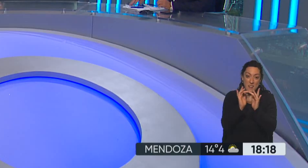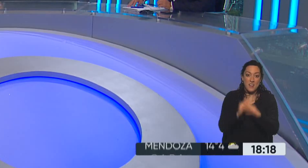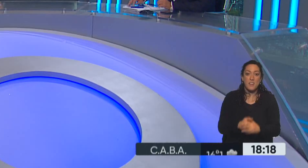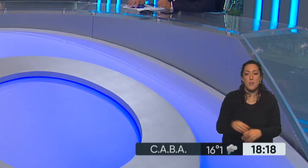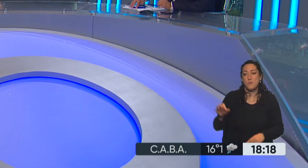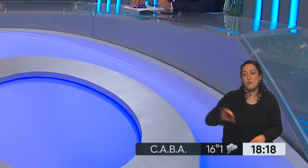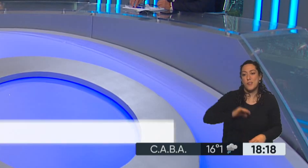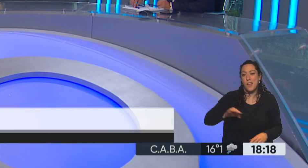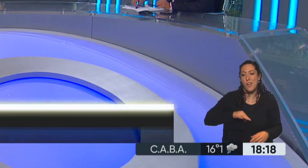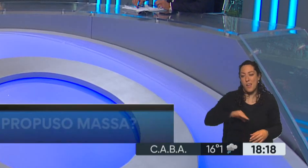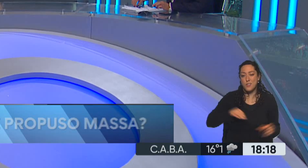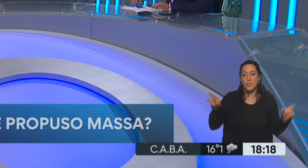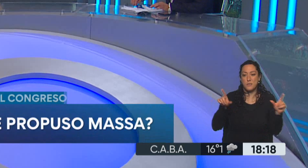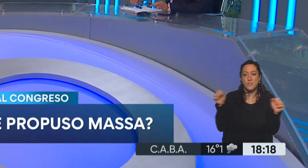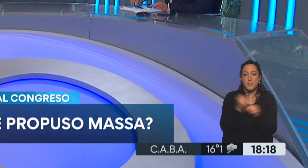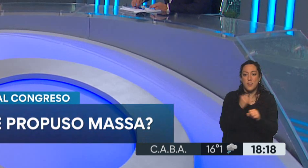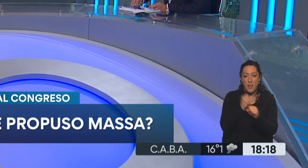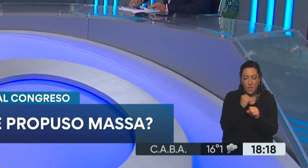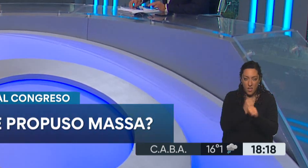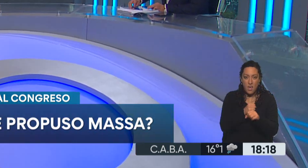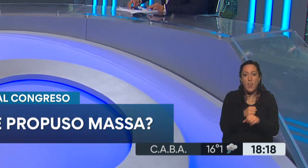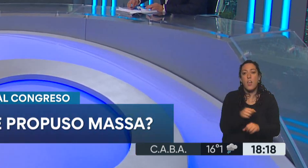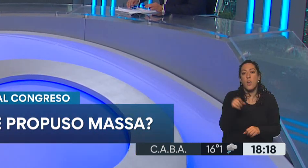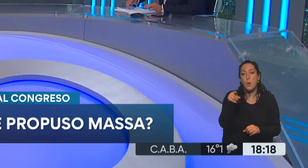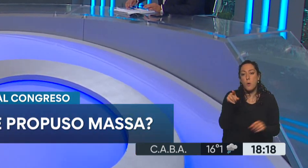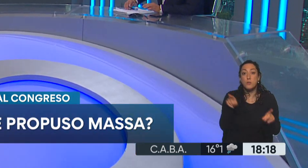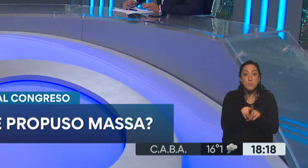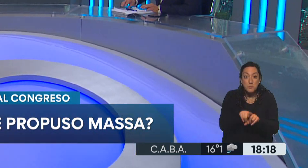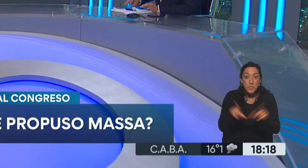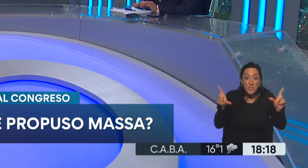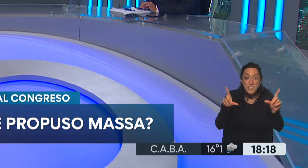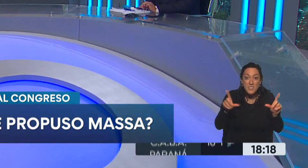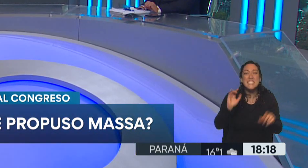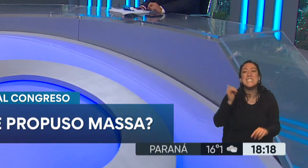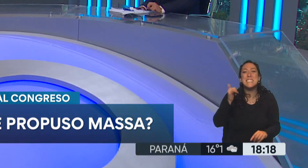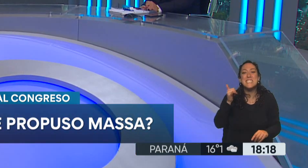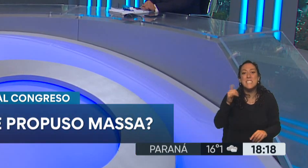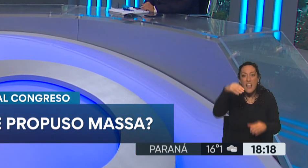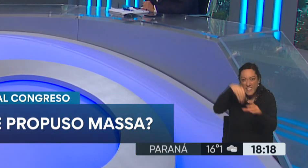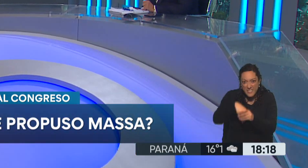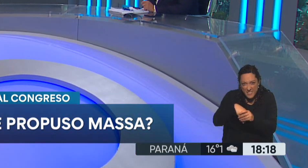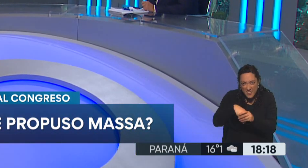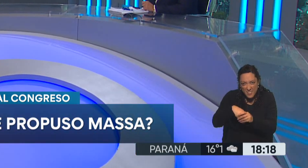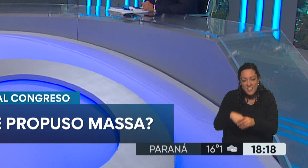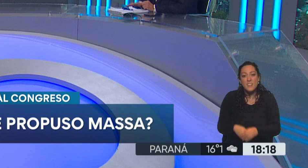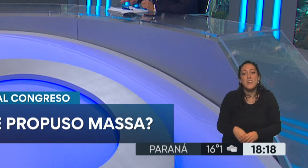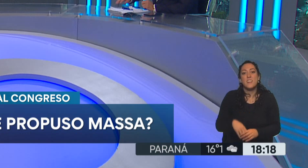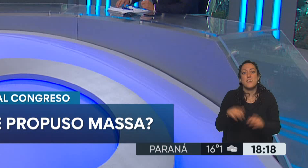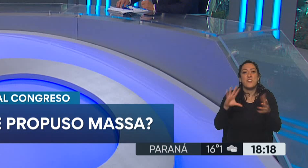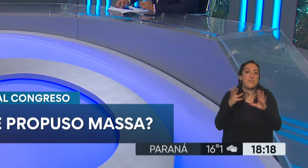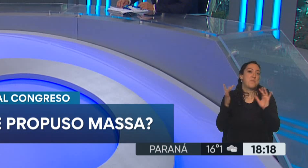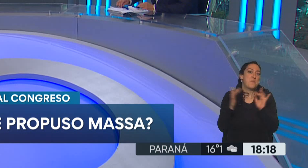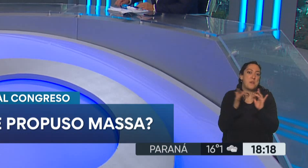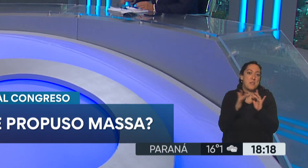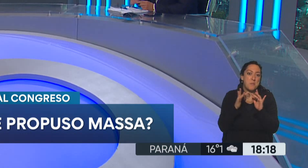que trabajas en televisión. Te dicen, ¿usted es el que está en la tele? Sí, claro. Ahí adentro. Y es una virtualidad.